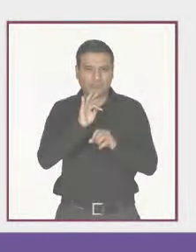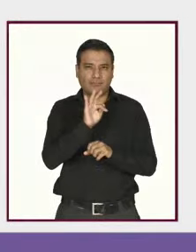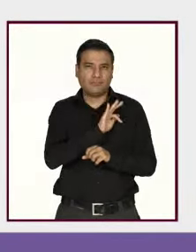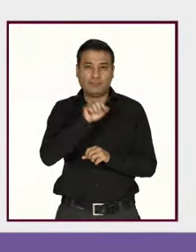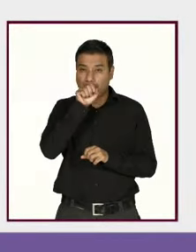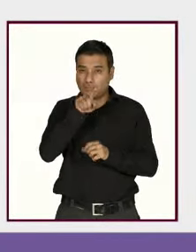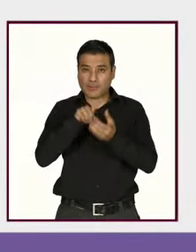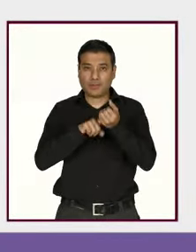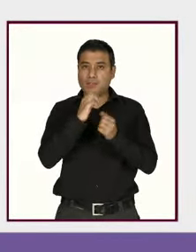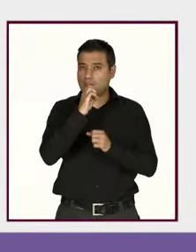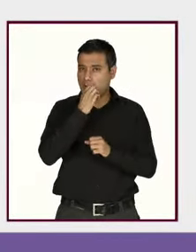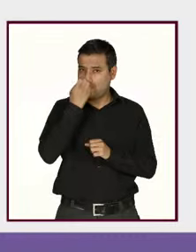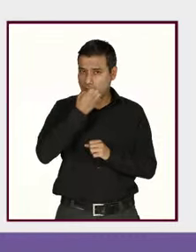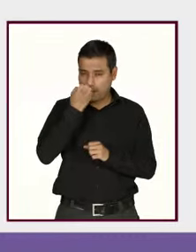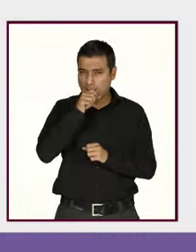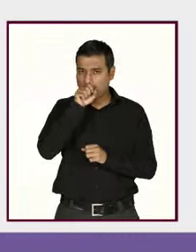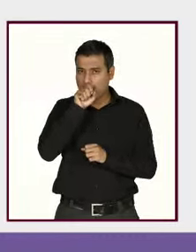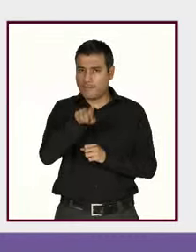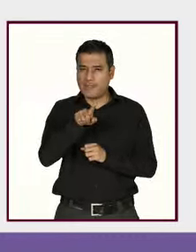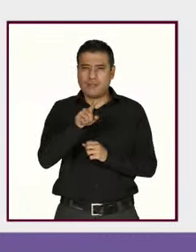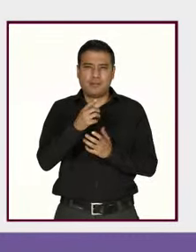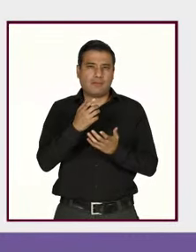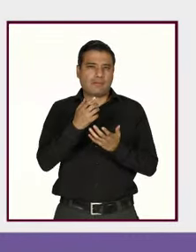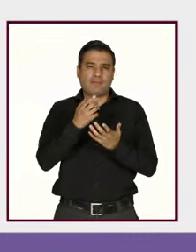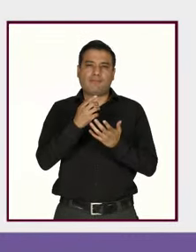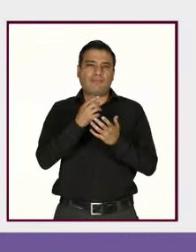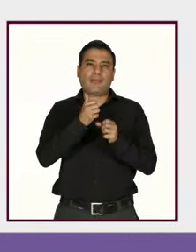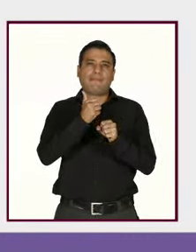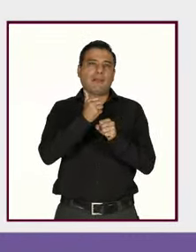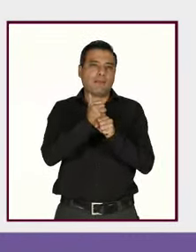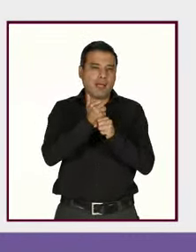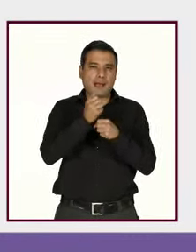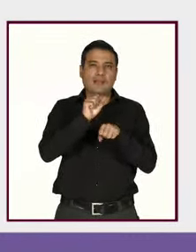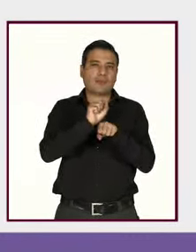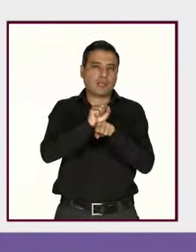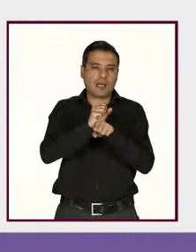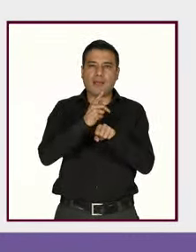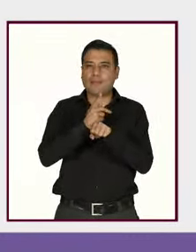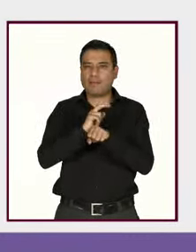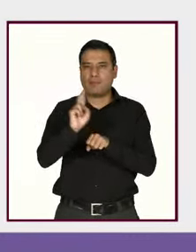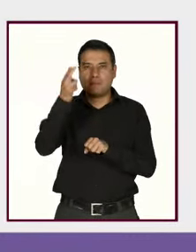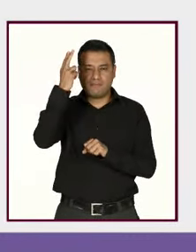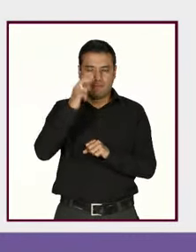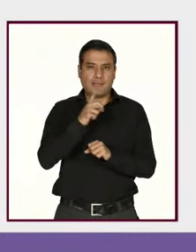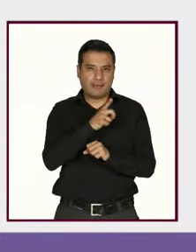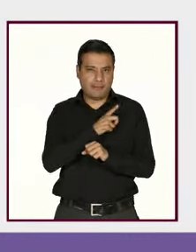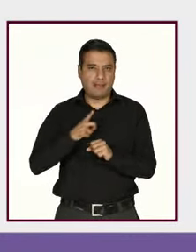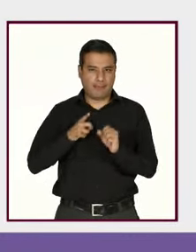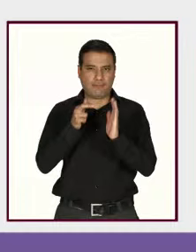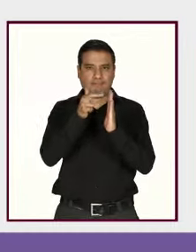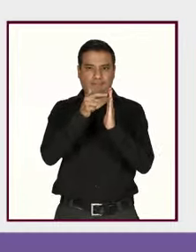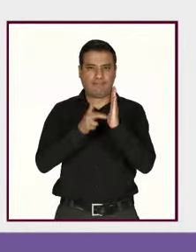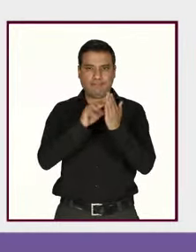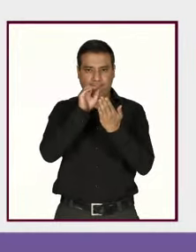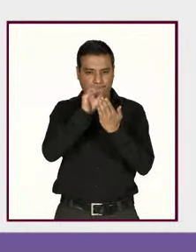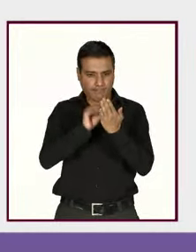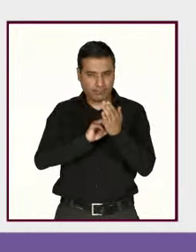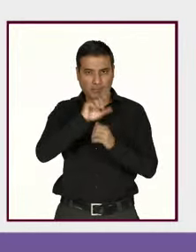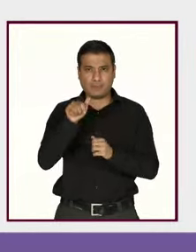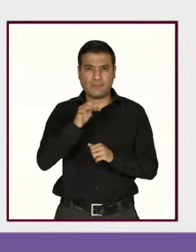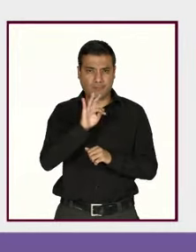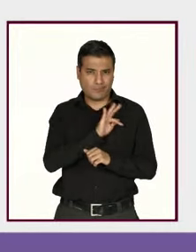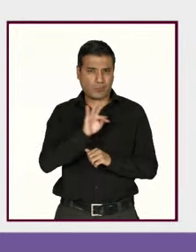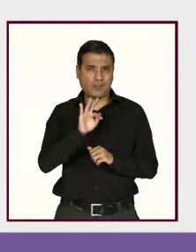escuelas en los distintos niveles educativos para que haya una sanción social una sanción